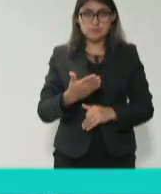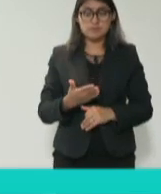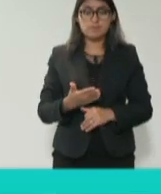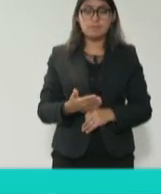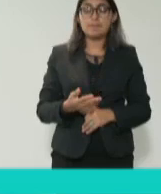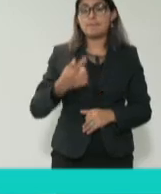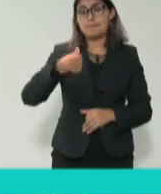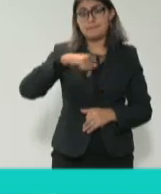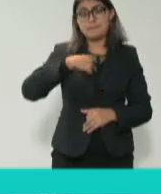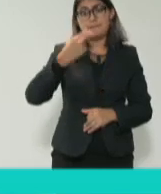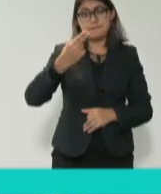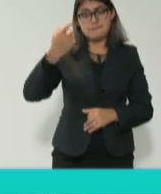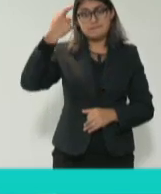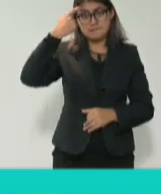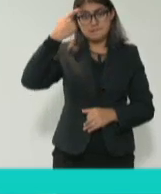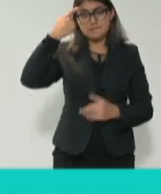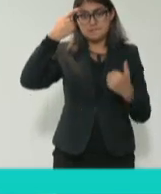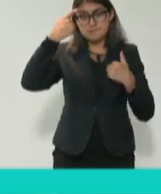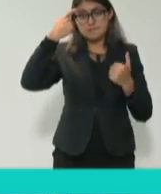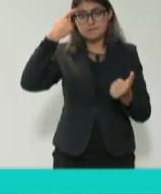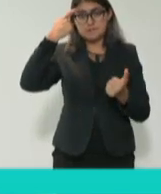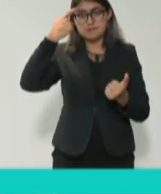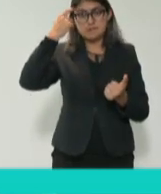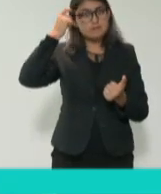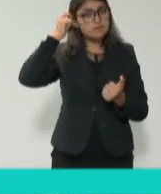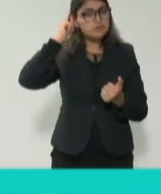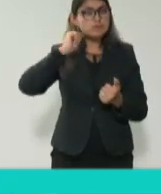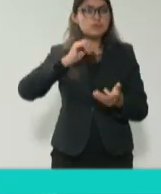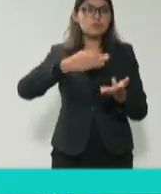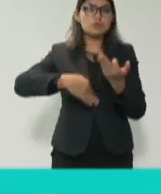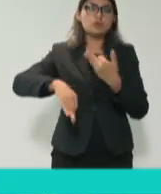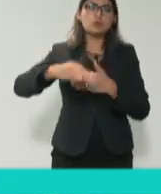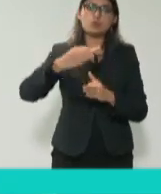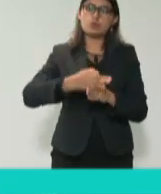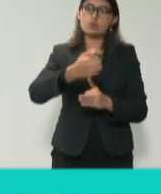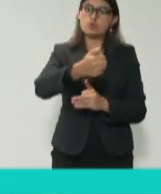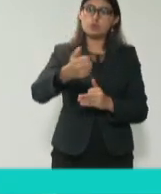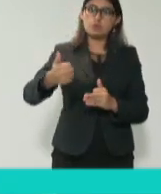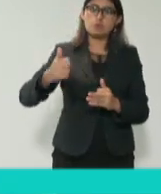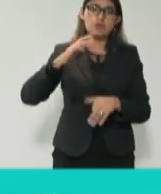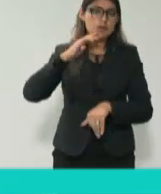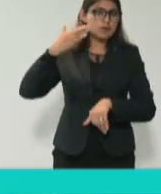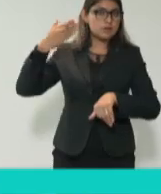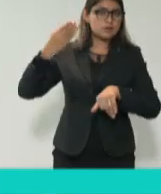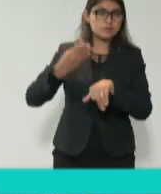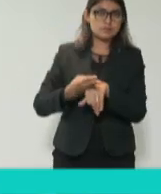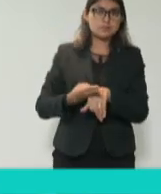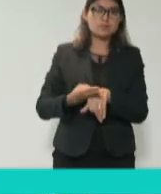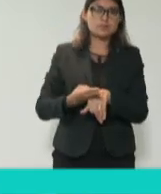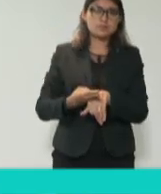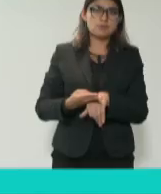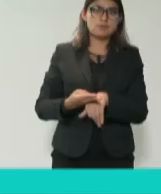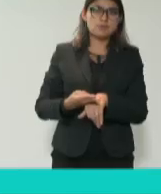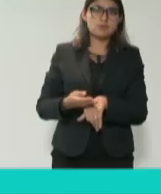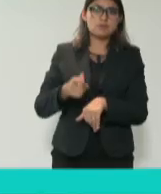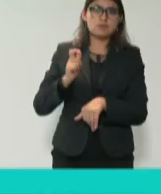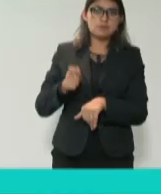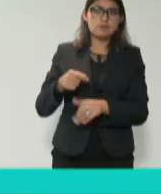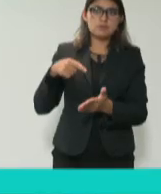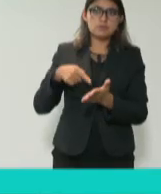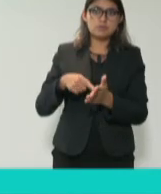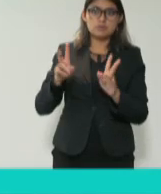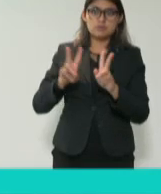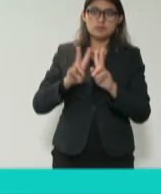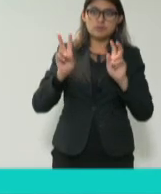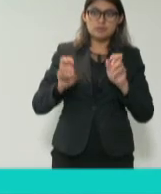conscientes de que como empecé diciendo, todos somos responsables de la articulación de este tema, de que